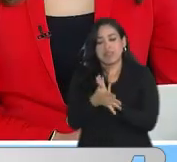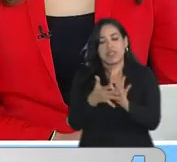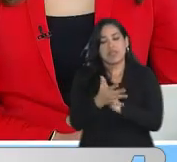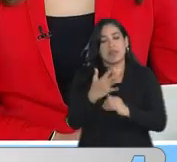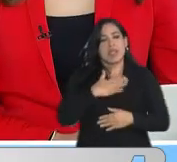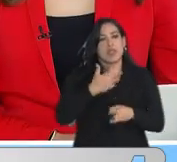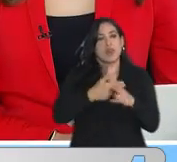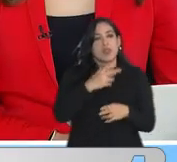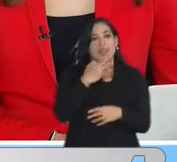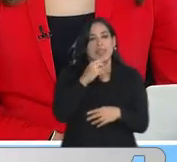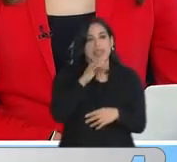Tatiana Rodríguez para Noticentro 1C.